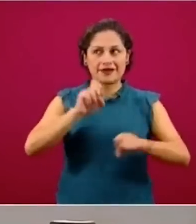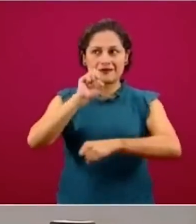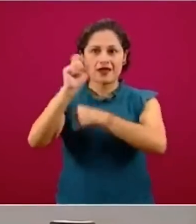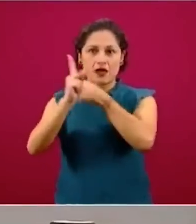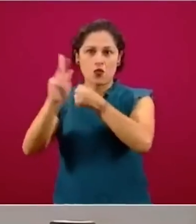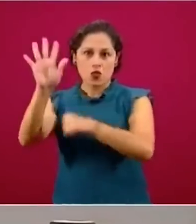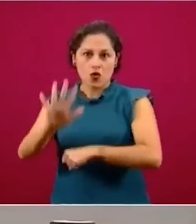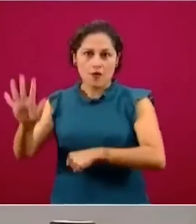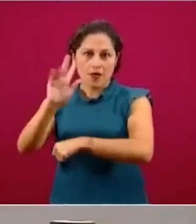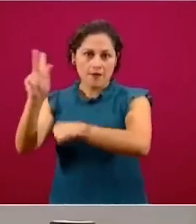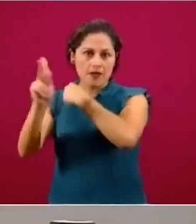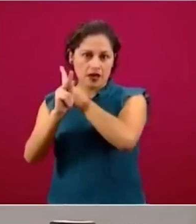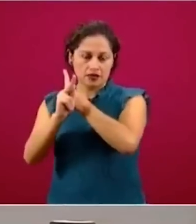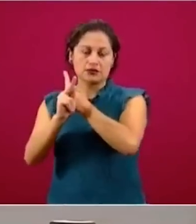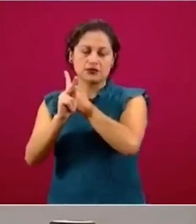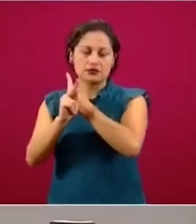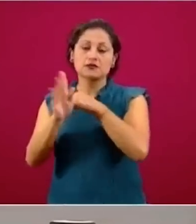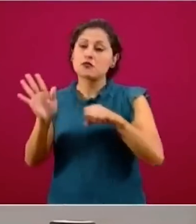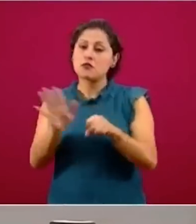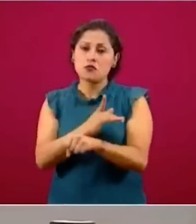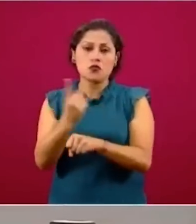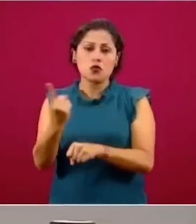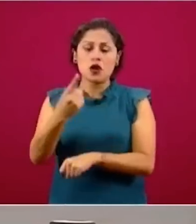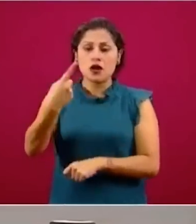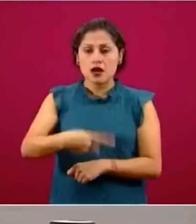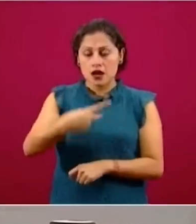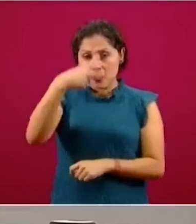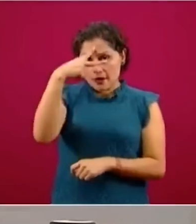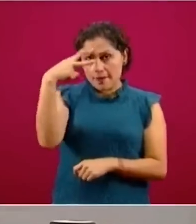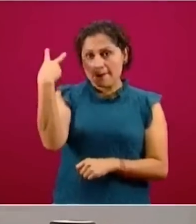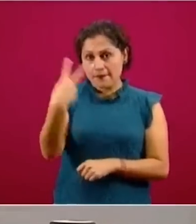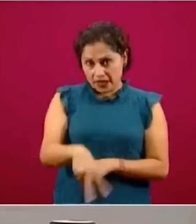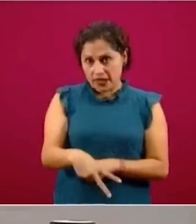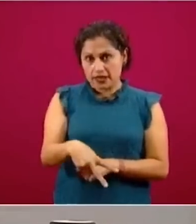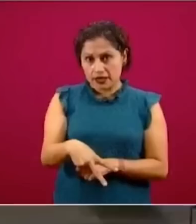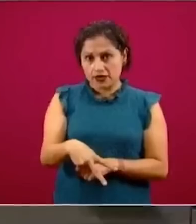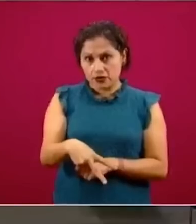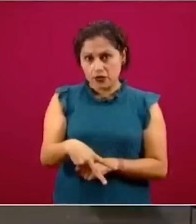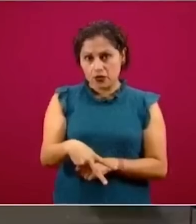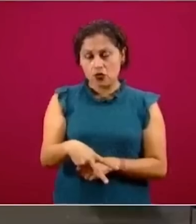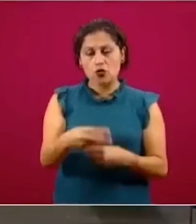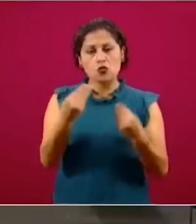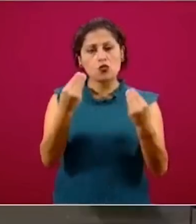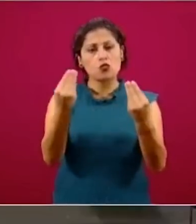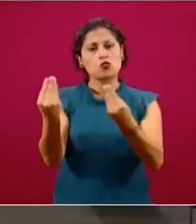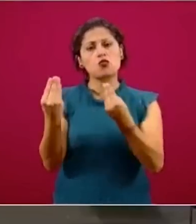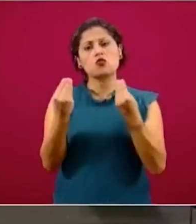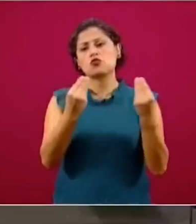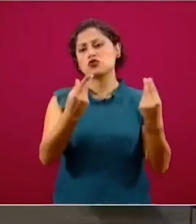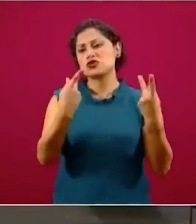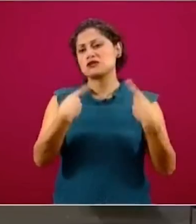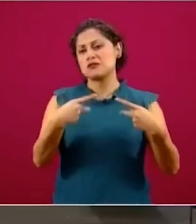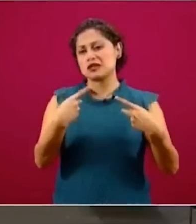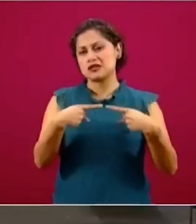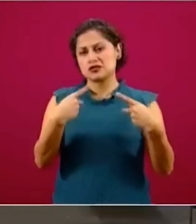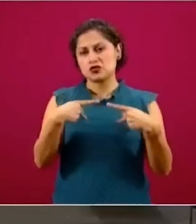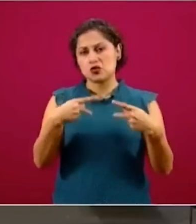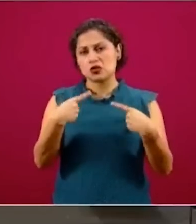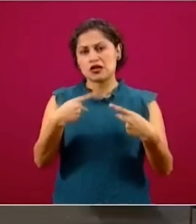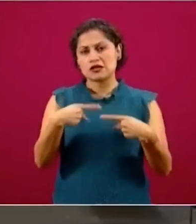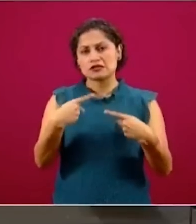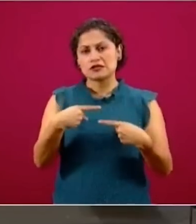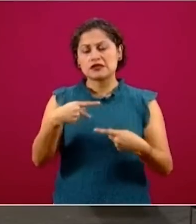que en México, como hemos descrito una y otra vez, tenemos una importante proporción, porcentaje de